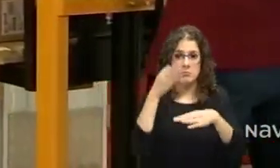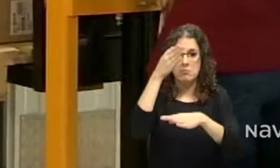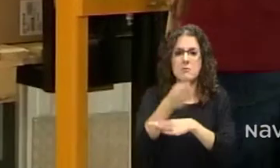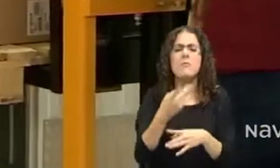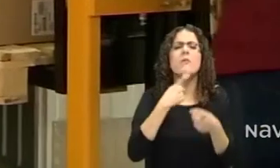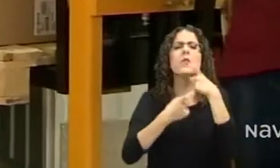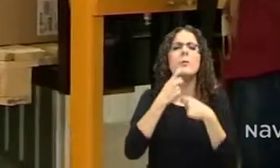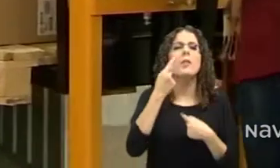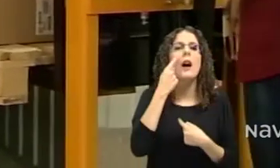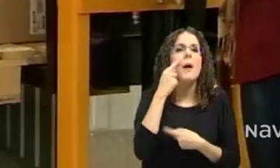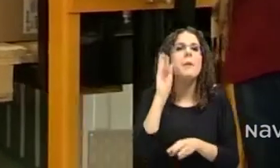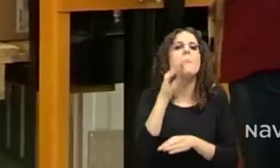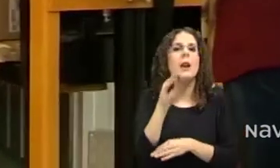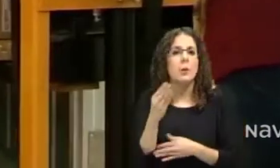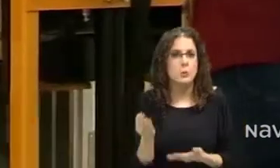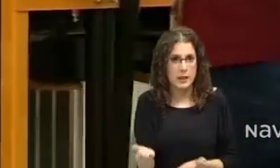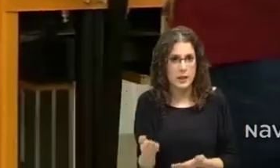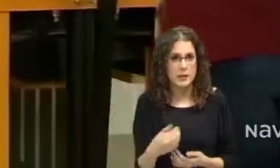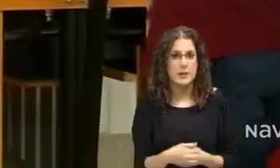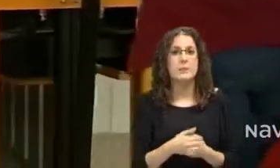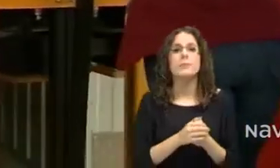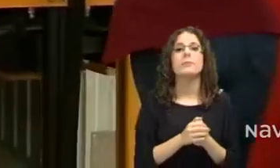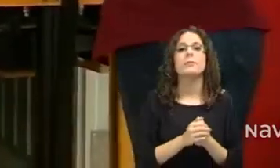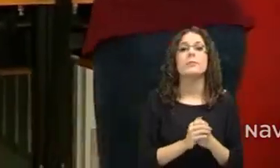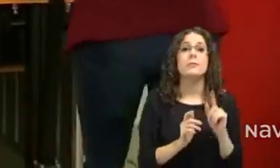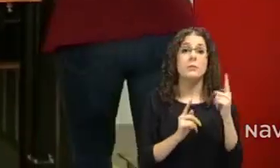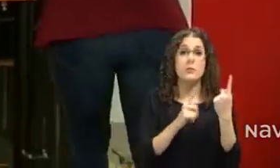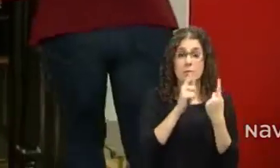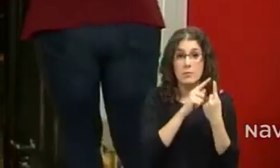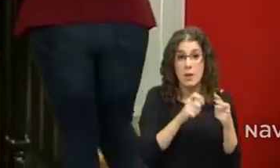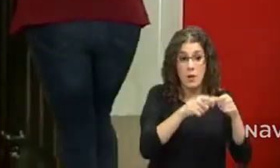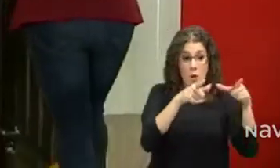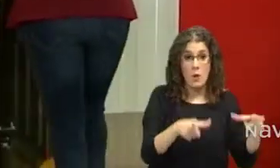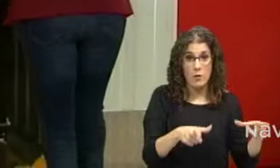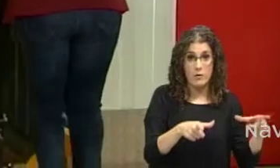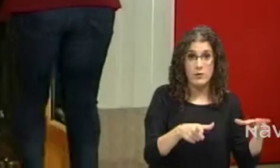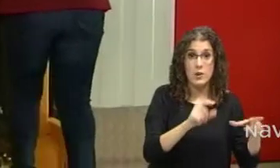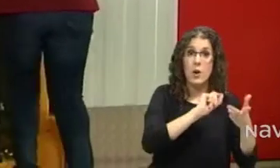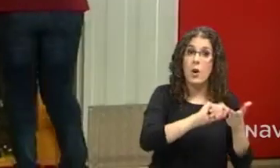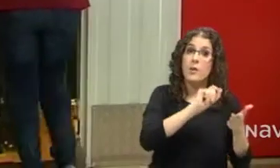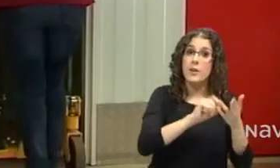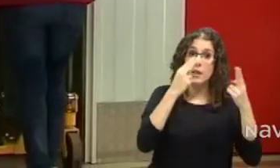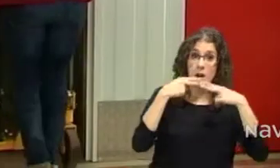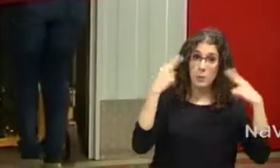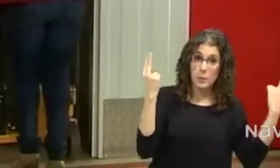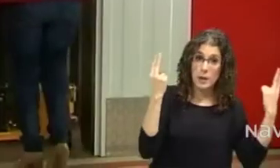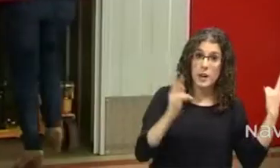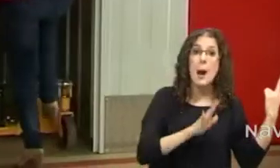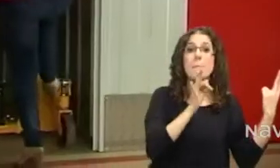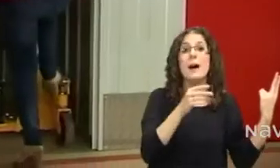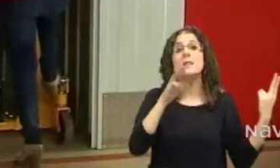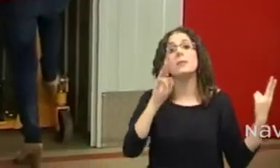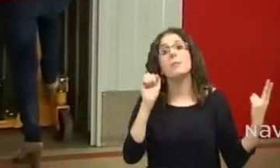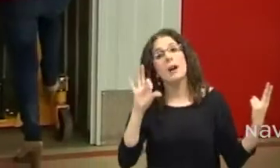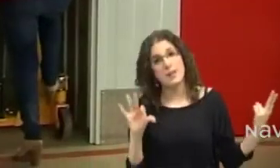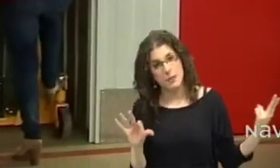los puntos de atención al emprendedor, los PAES. Uno de ellos es la notaría, las oficinas públicas y en concreto las notarías pueden ser PAES. El